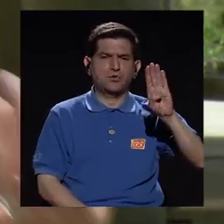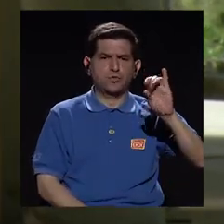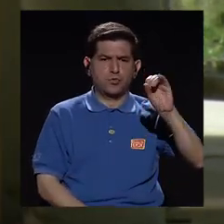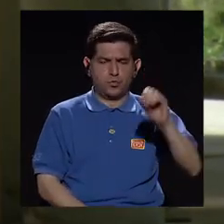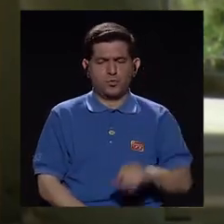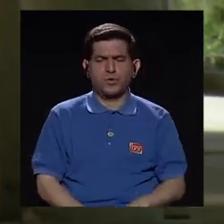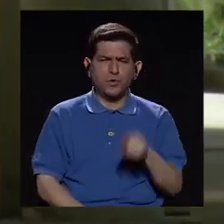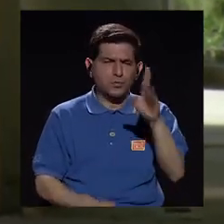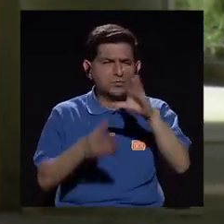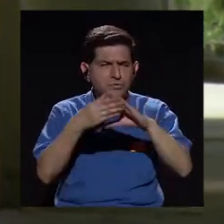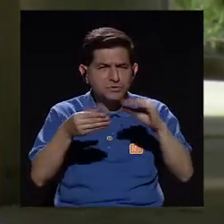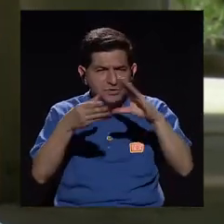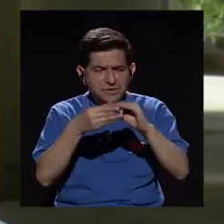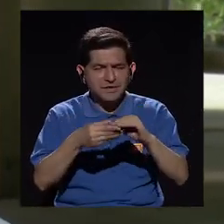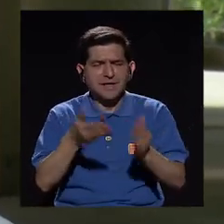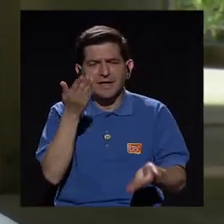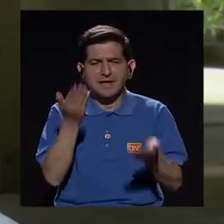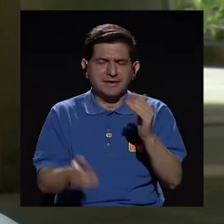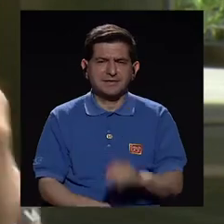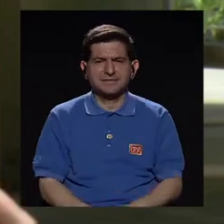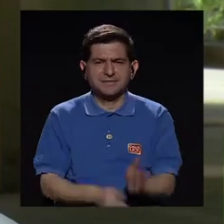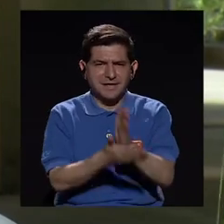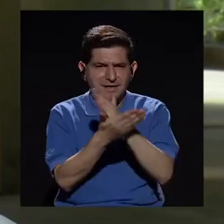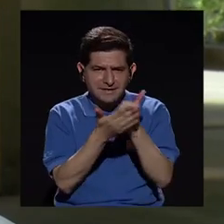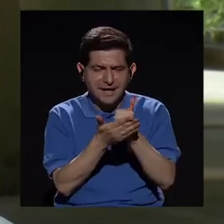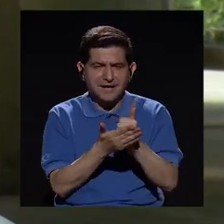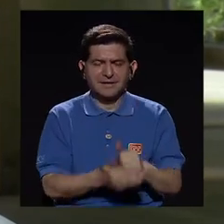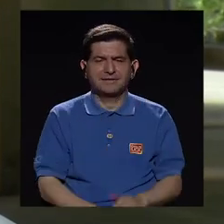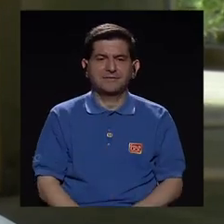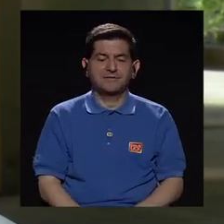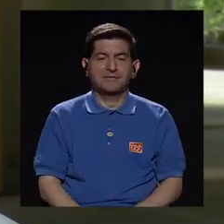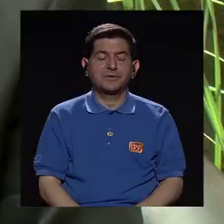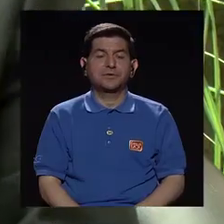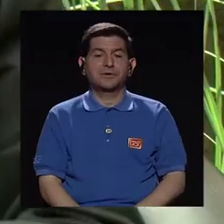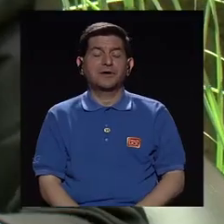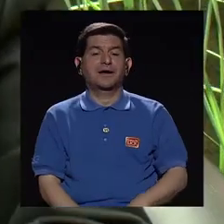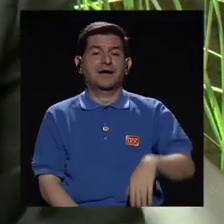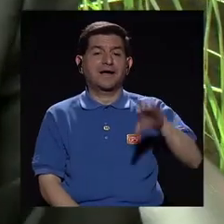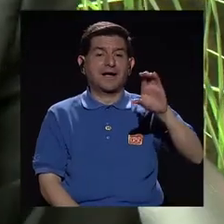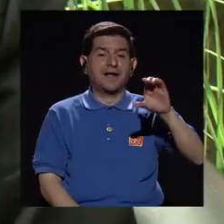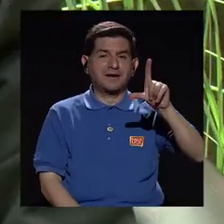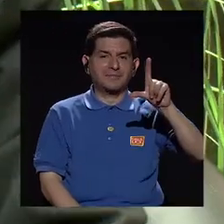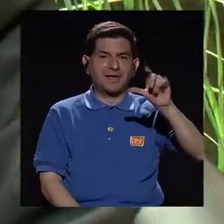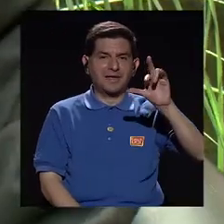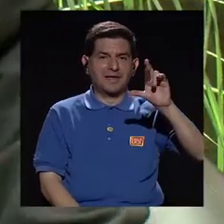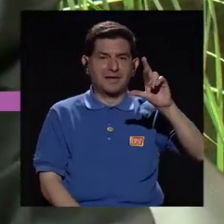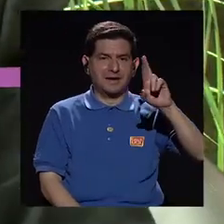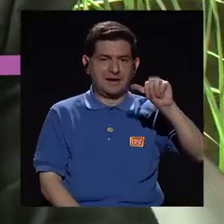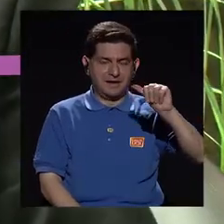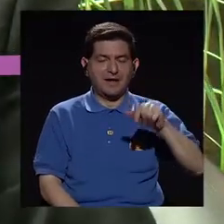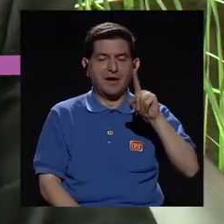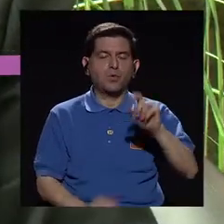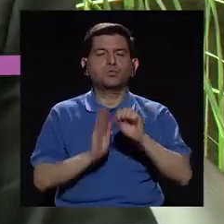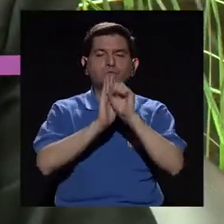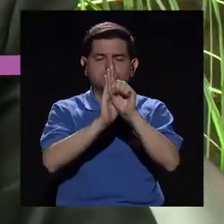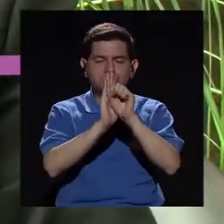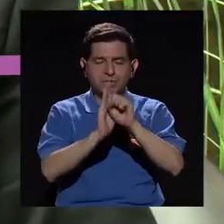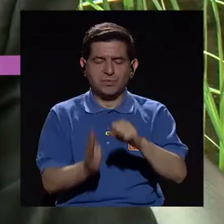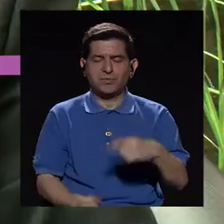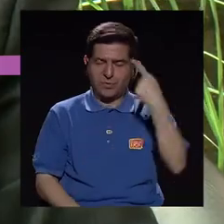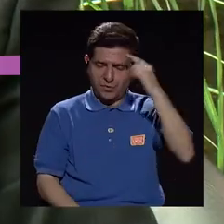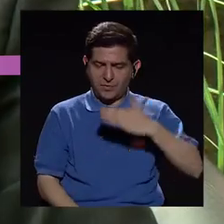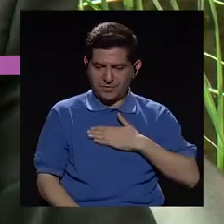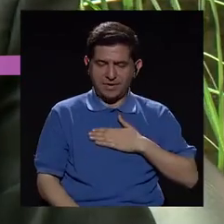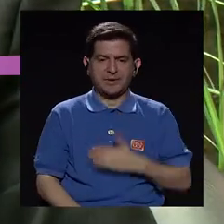de ella y narrarnos un poquitito, un cuento de Carmen Lira. Bueno, Carmen Lira es un símbolo, ¿verdad? Definitivamente para